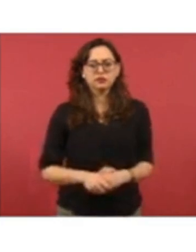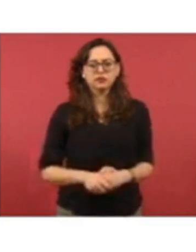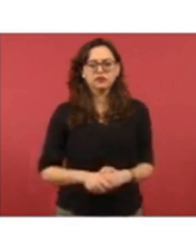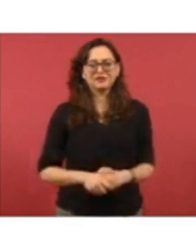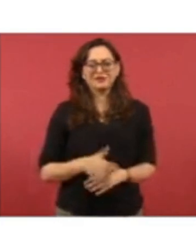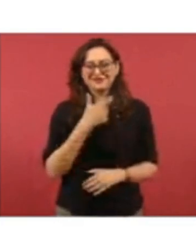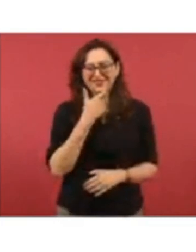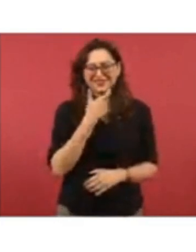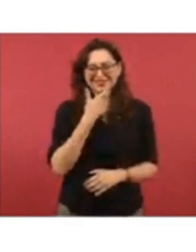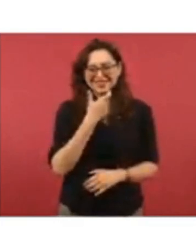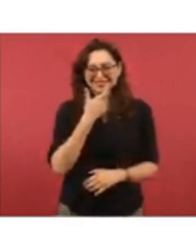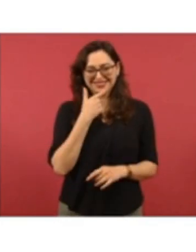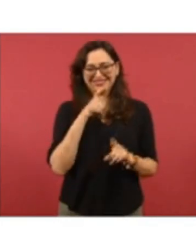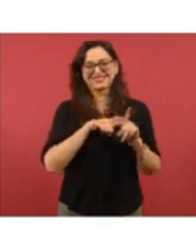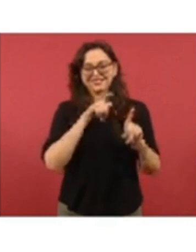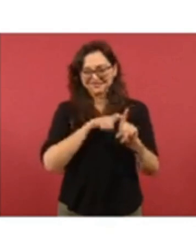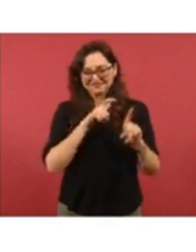está muy bueno el cartón